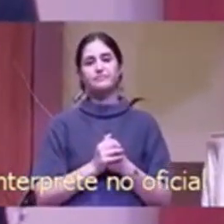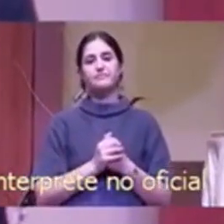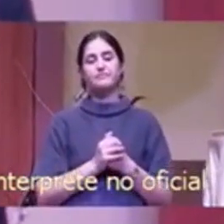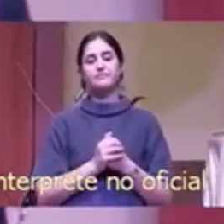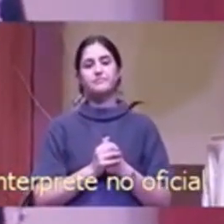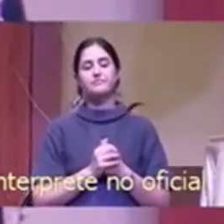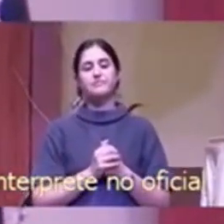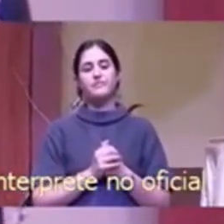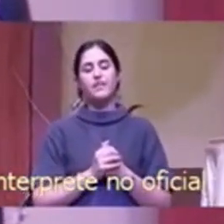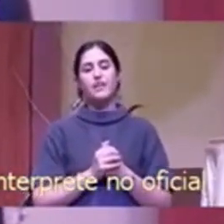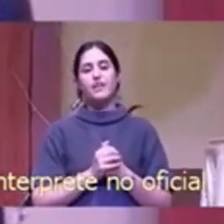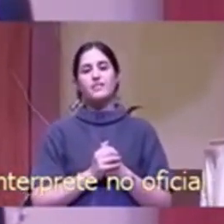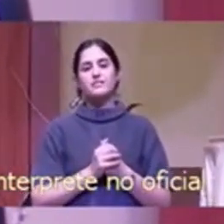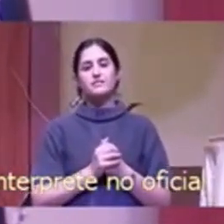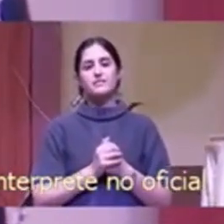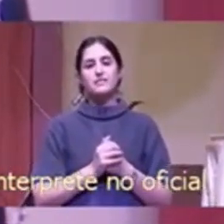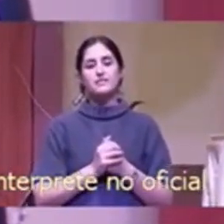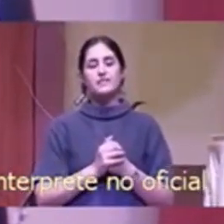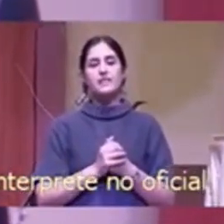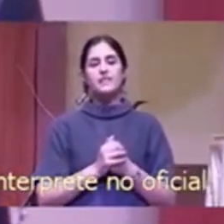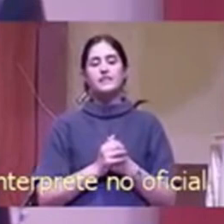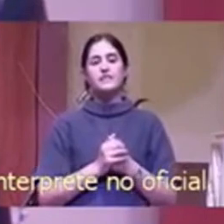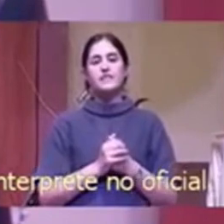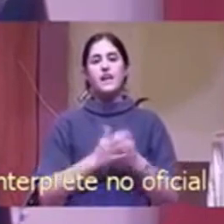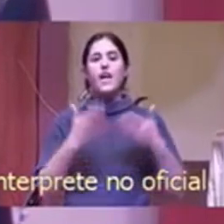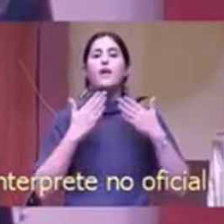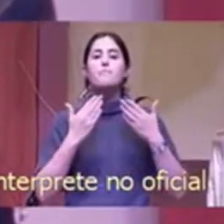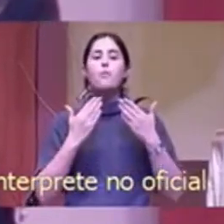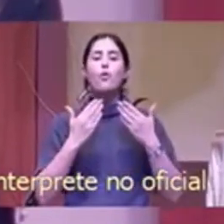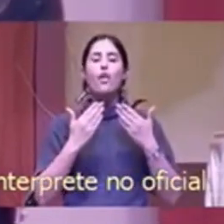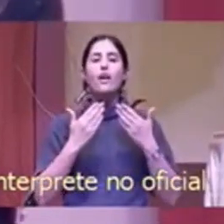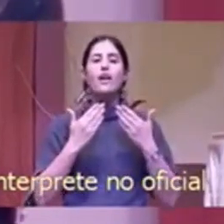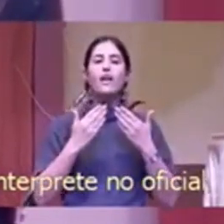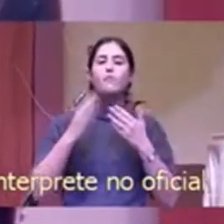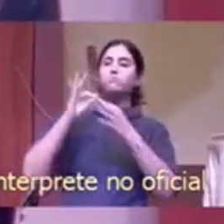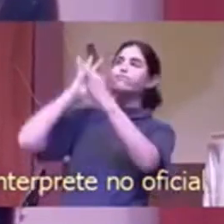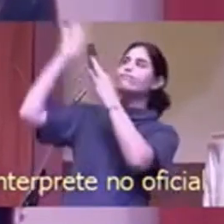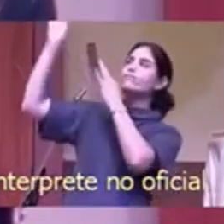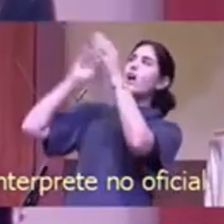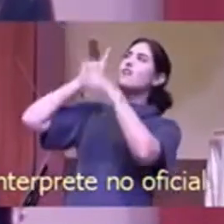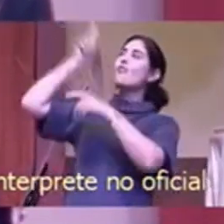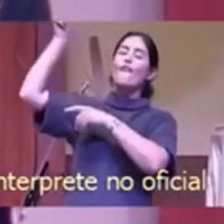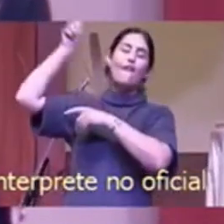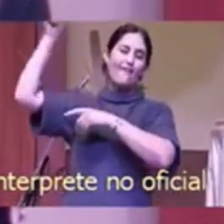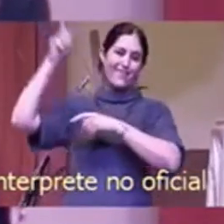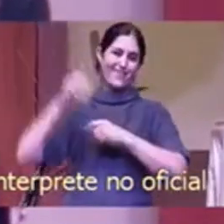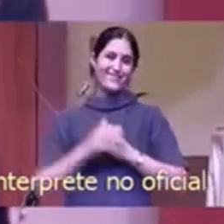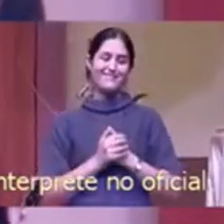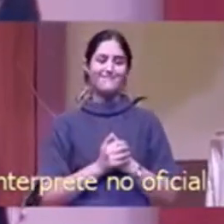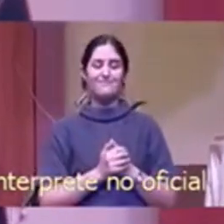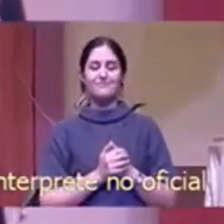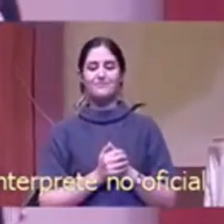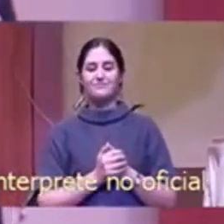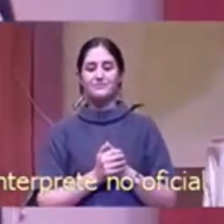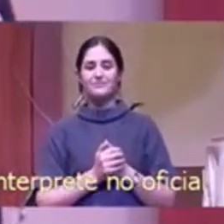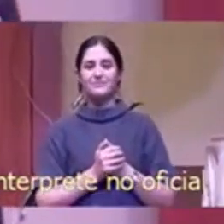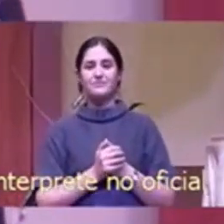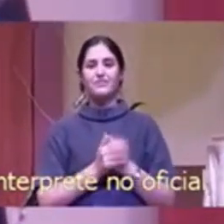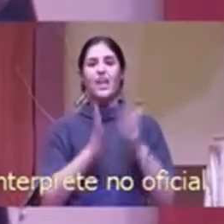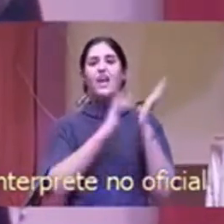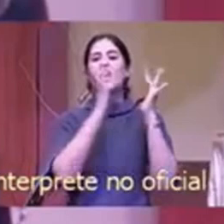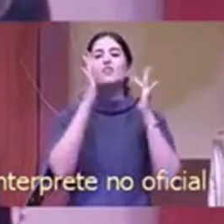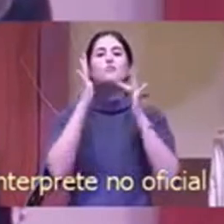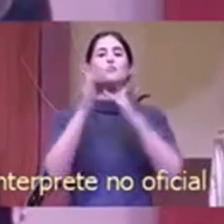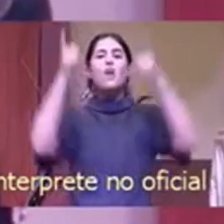Es un placer estar en la presencia del Dios Altísimo. Jesús Cristo,